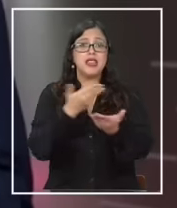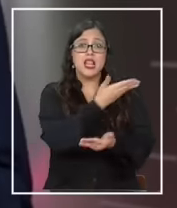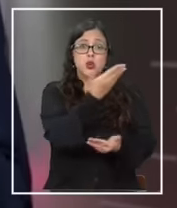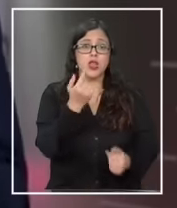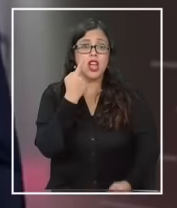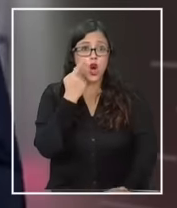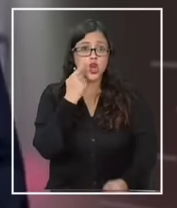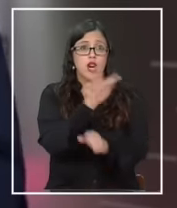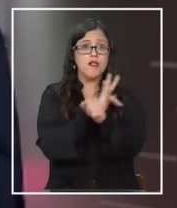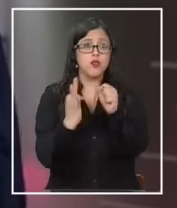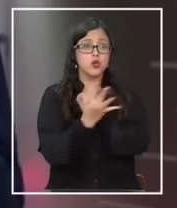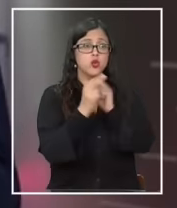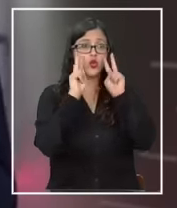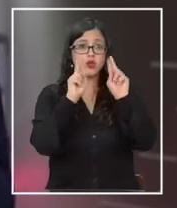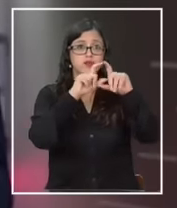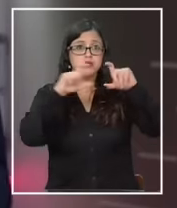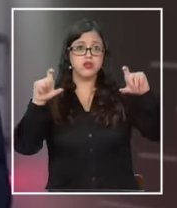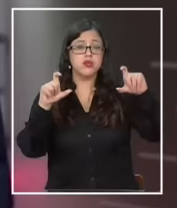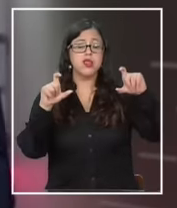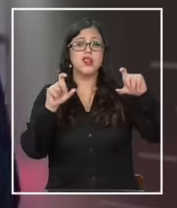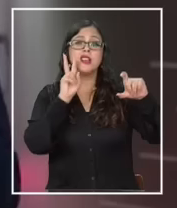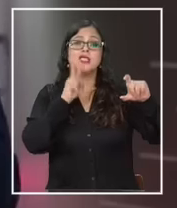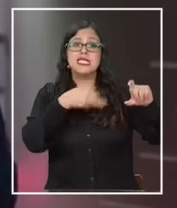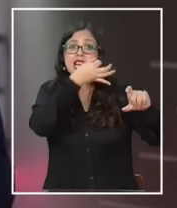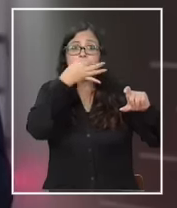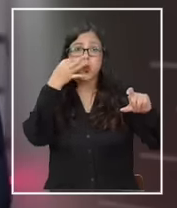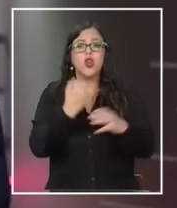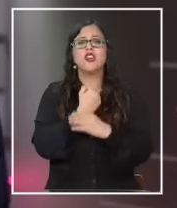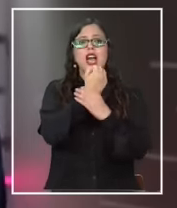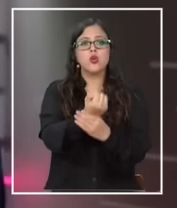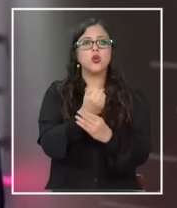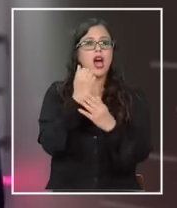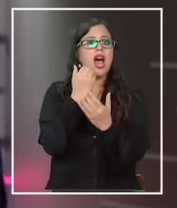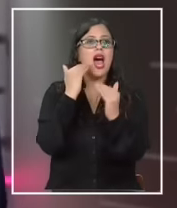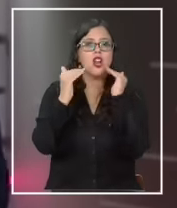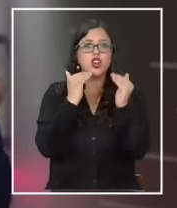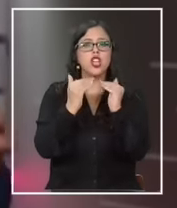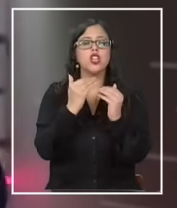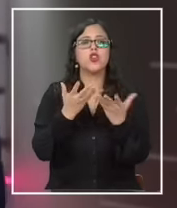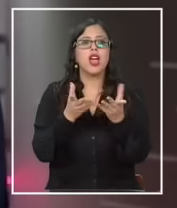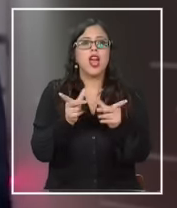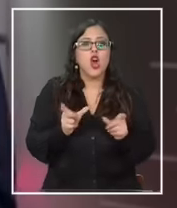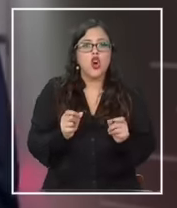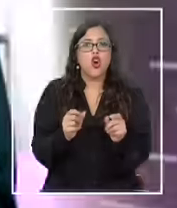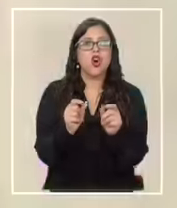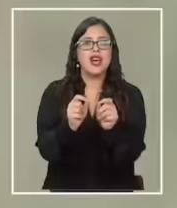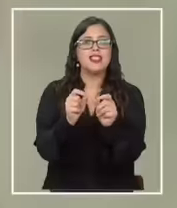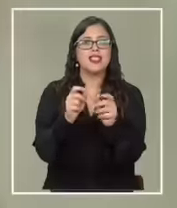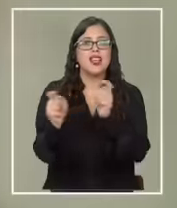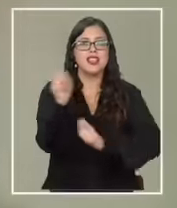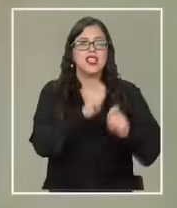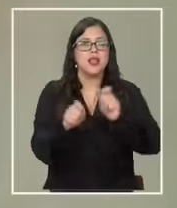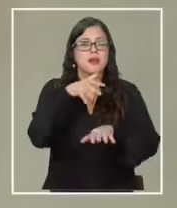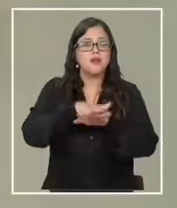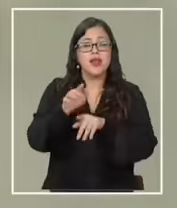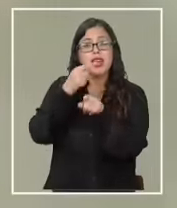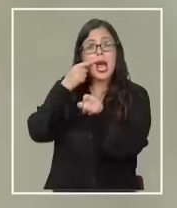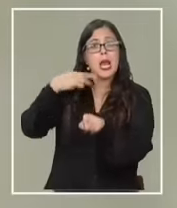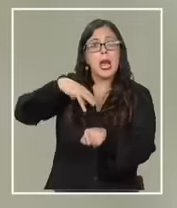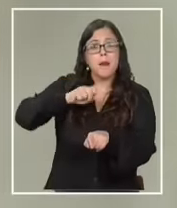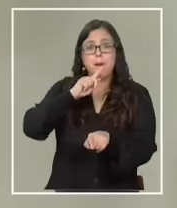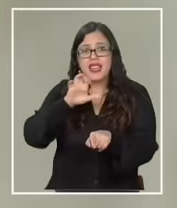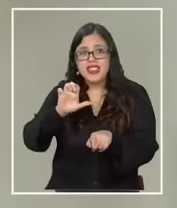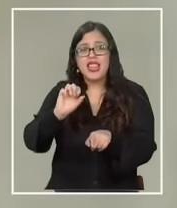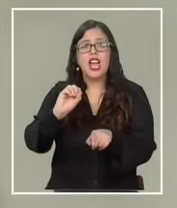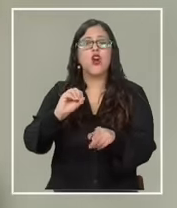es una fundación sin fines de lucro que ayuda a los niños con cáncer en su tratamiento integral él es Mateo Mateo está en una